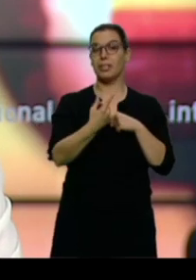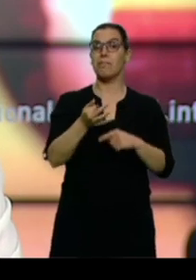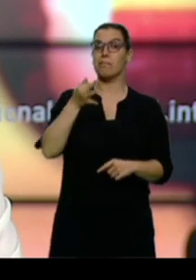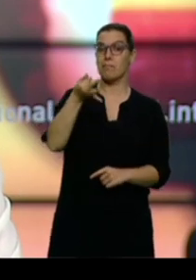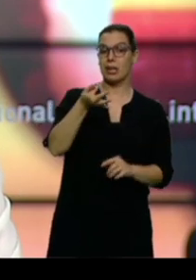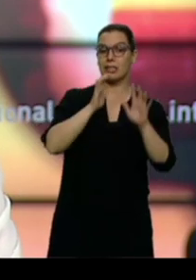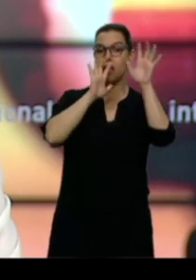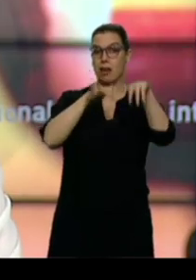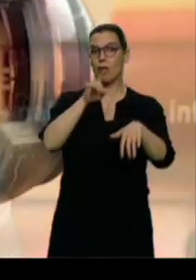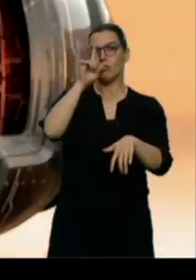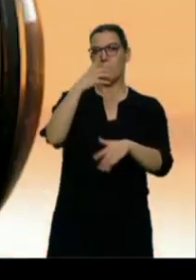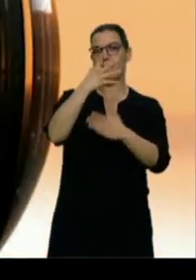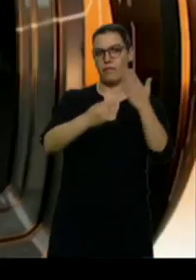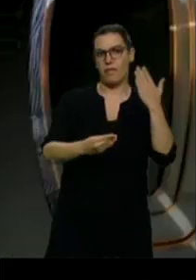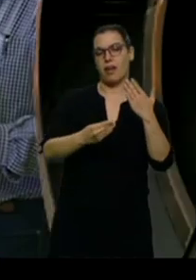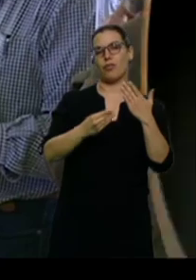votos.